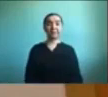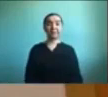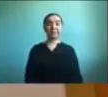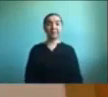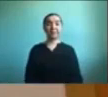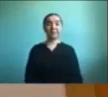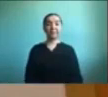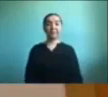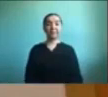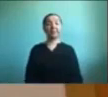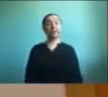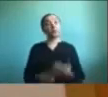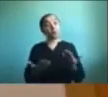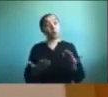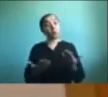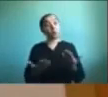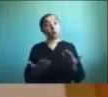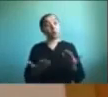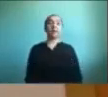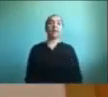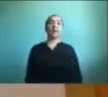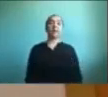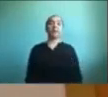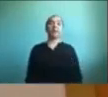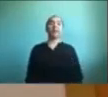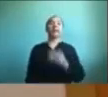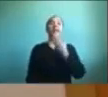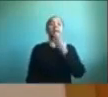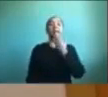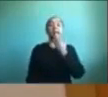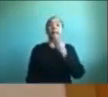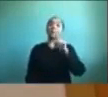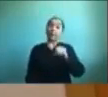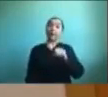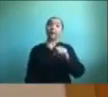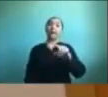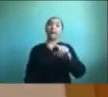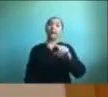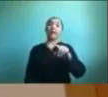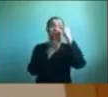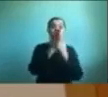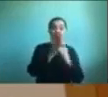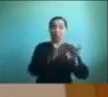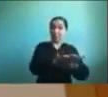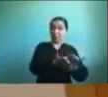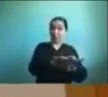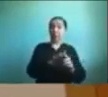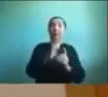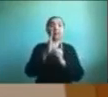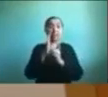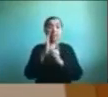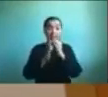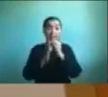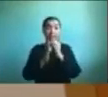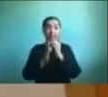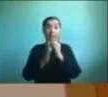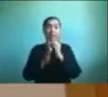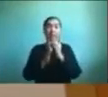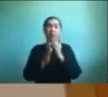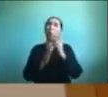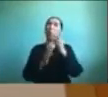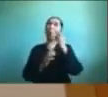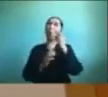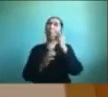Bueno, además de softwares, desarrollamos hace ya un año, dos años